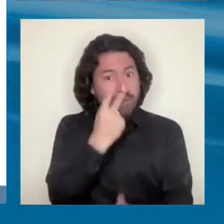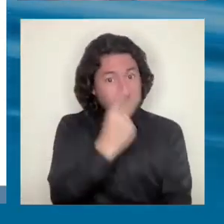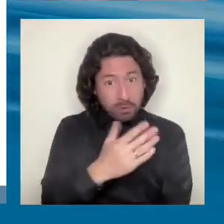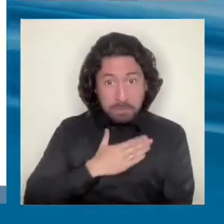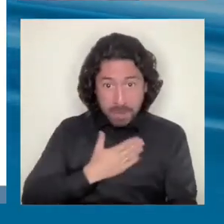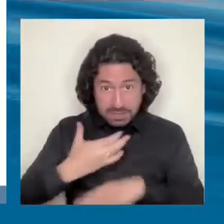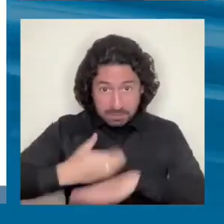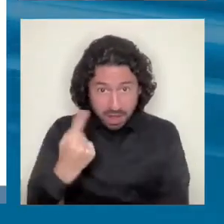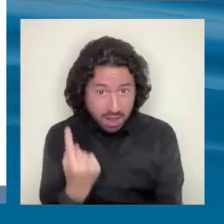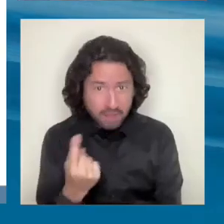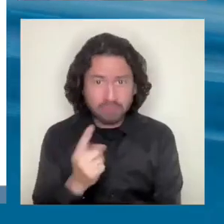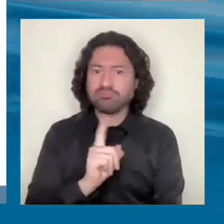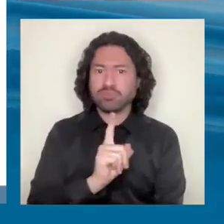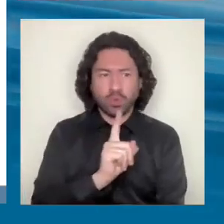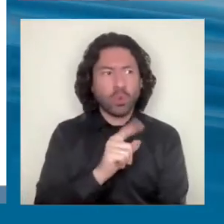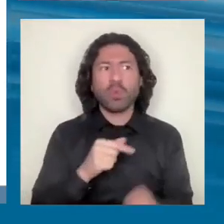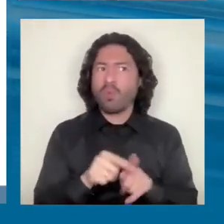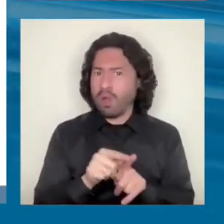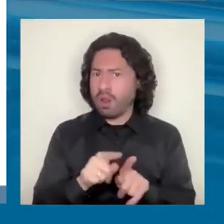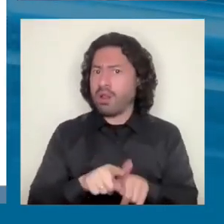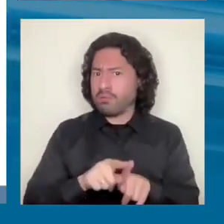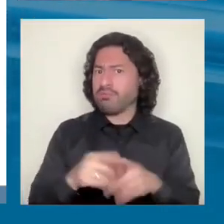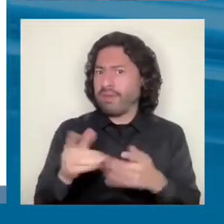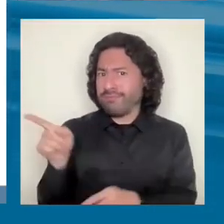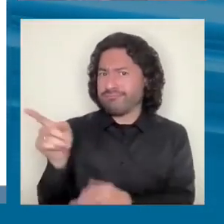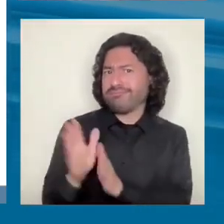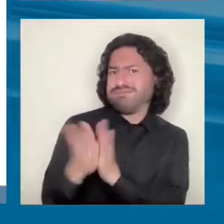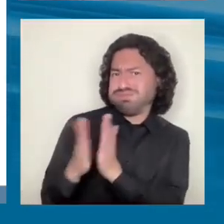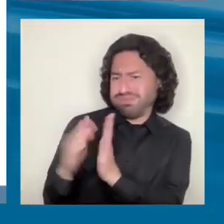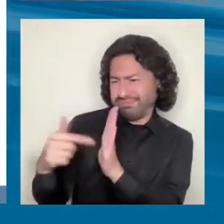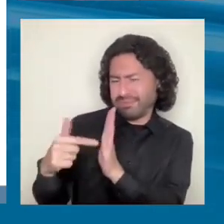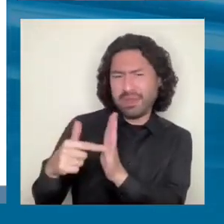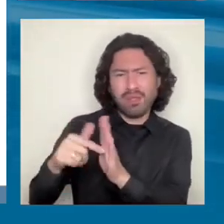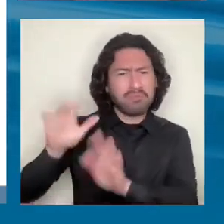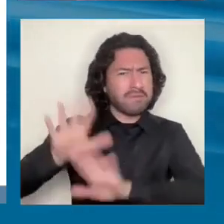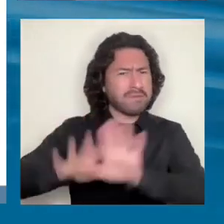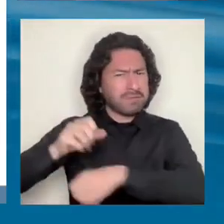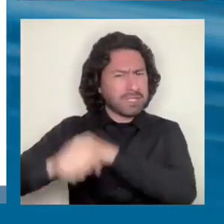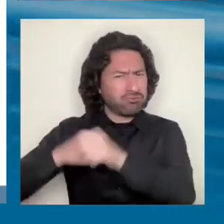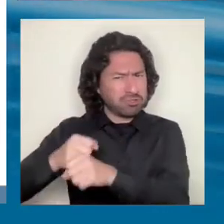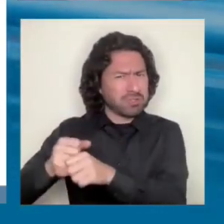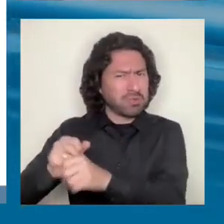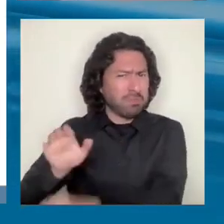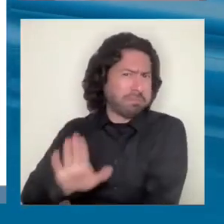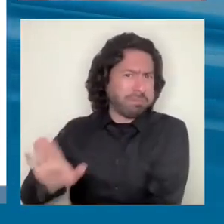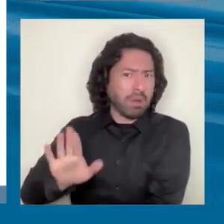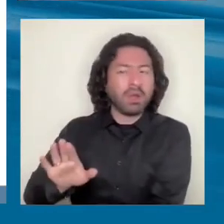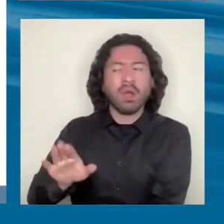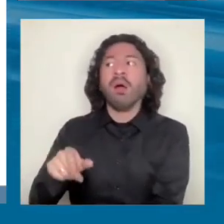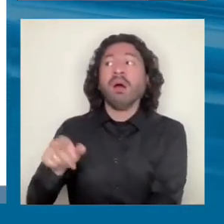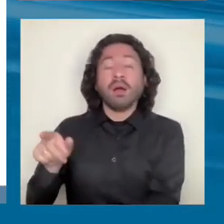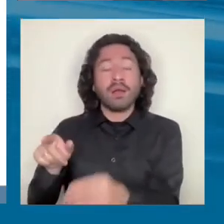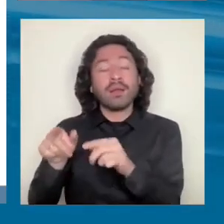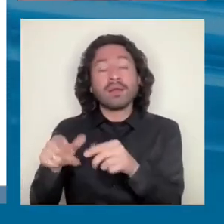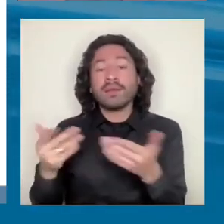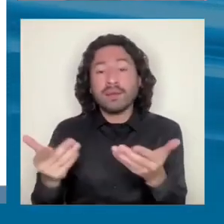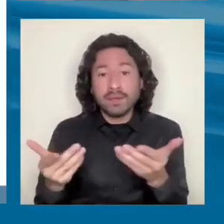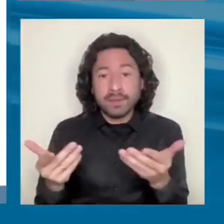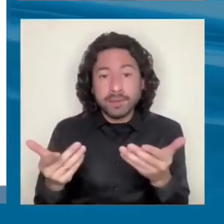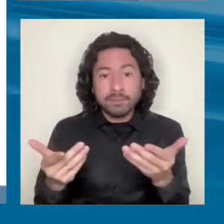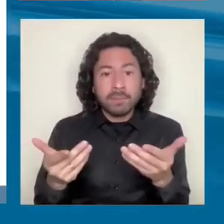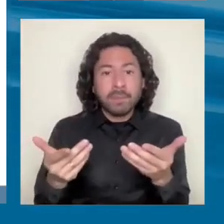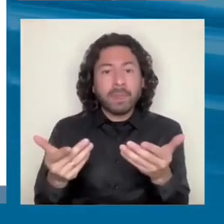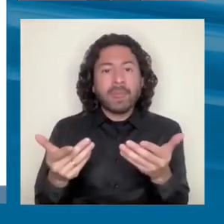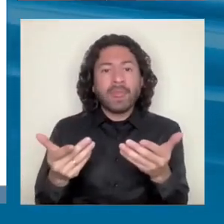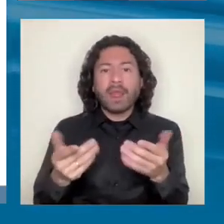estamos recogiendo de una literatura que tiene por lo menos 15 años o más, pero poniéndola junta, es que hay que